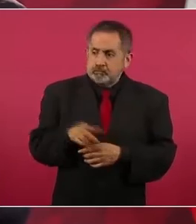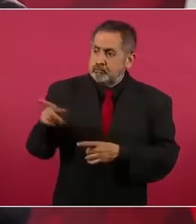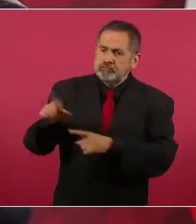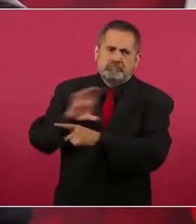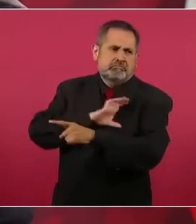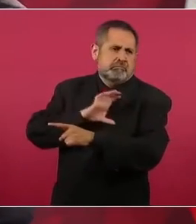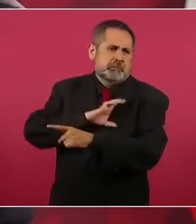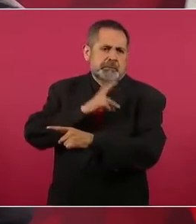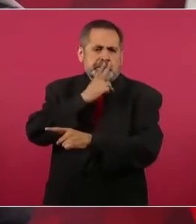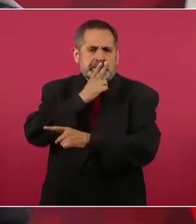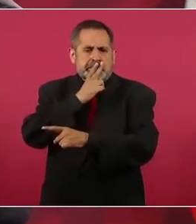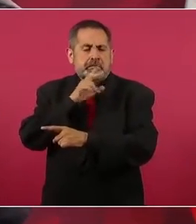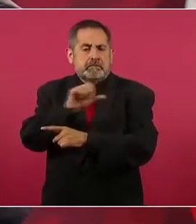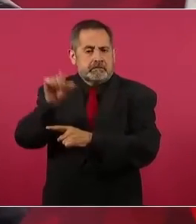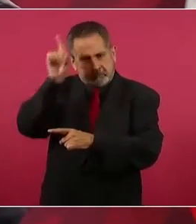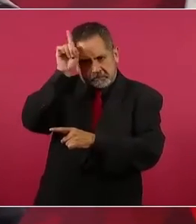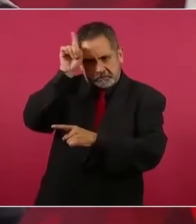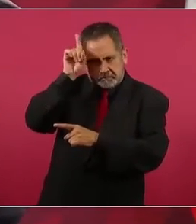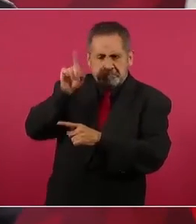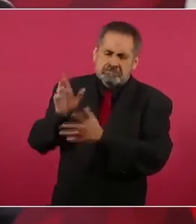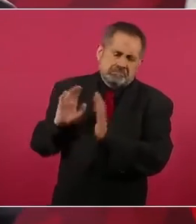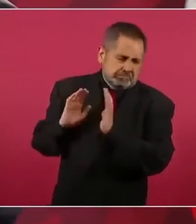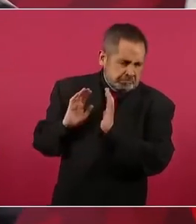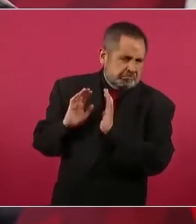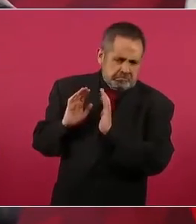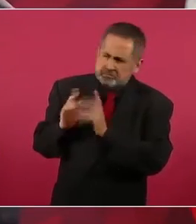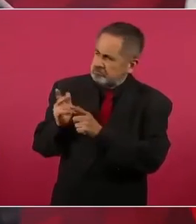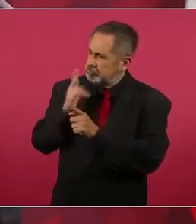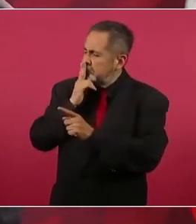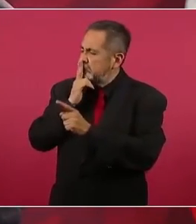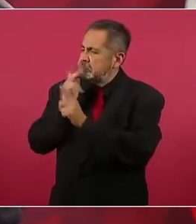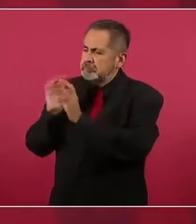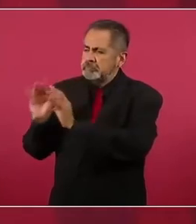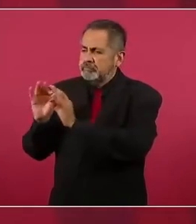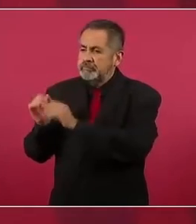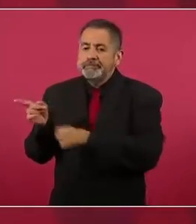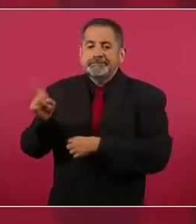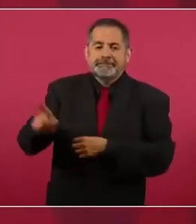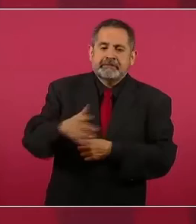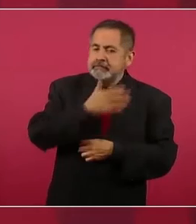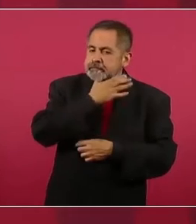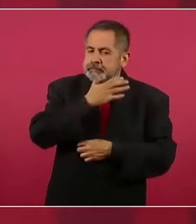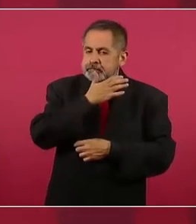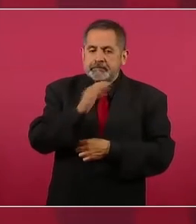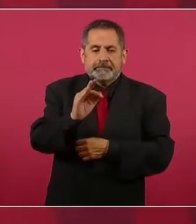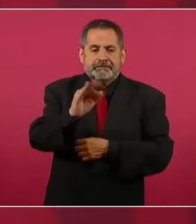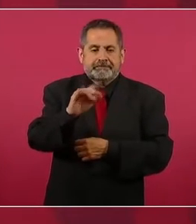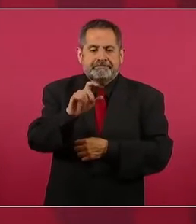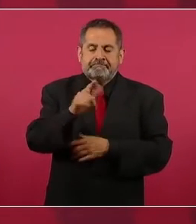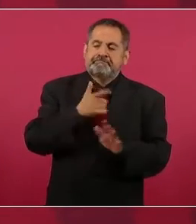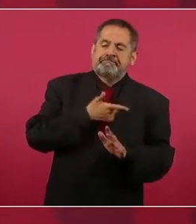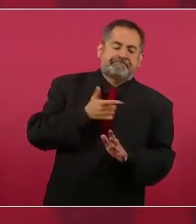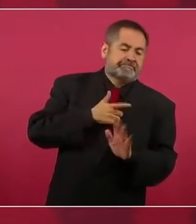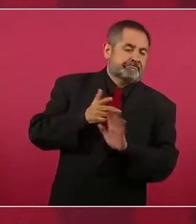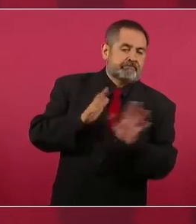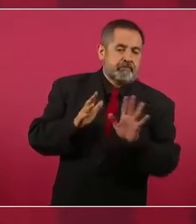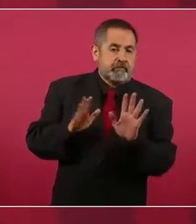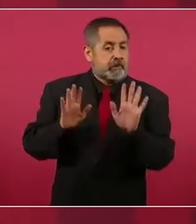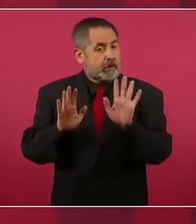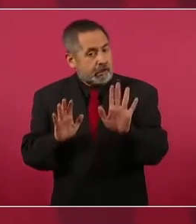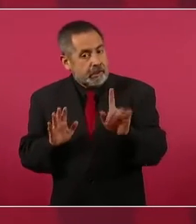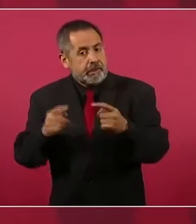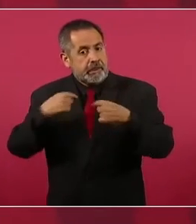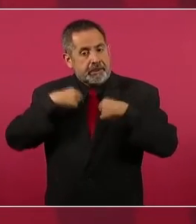más que a Fidel, que también para mí